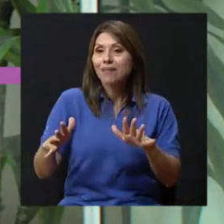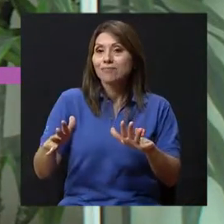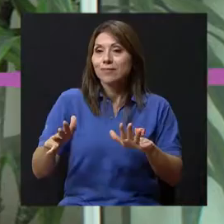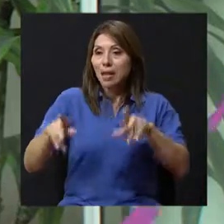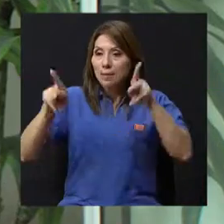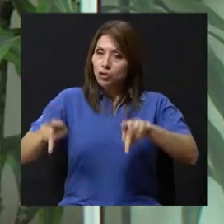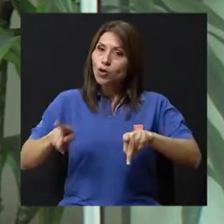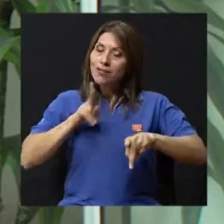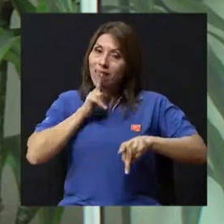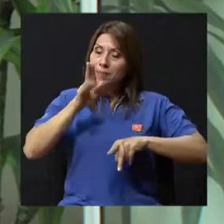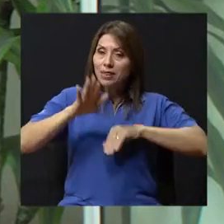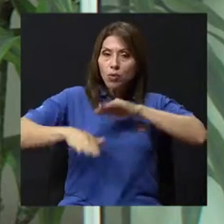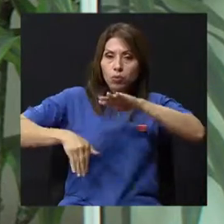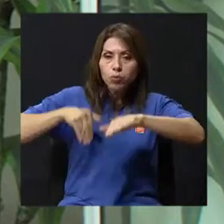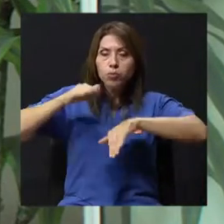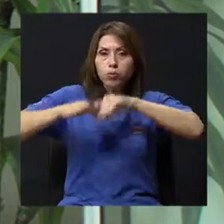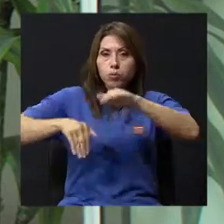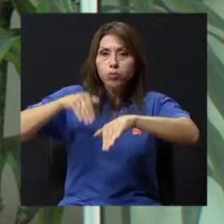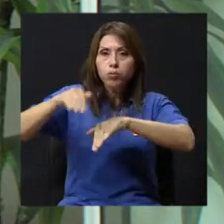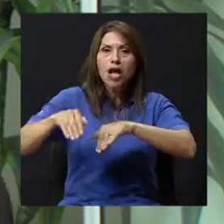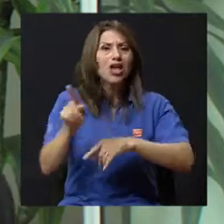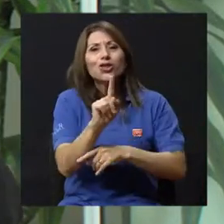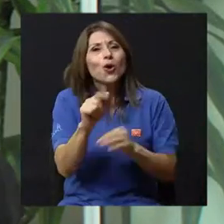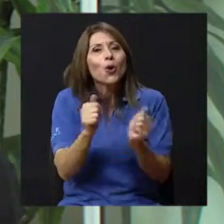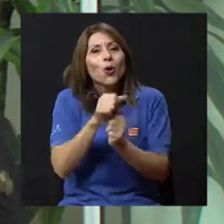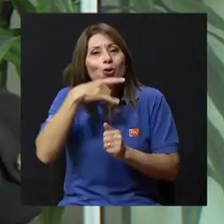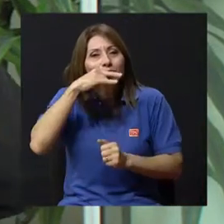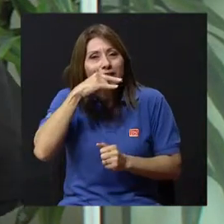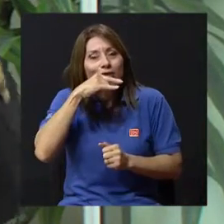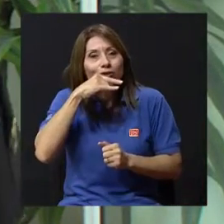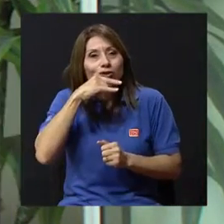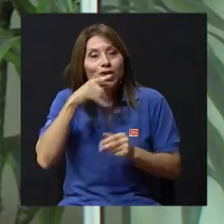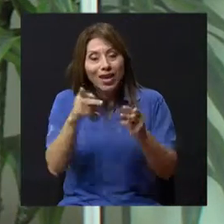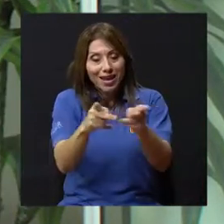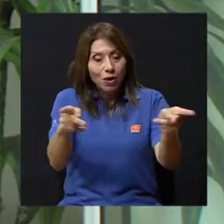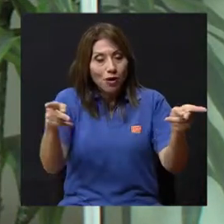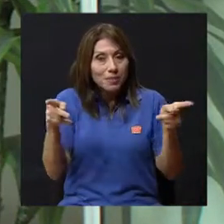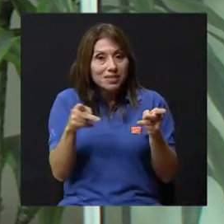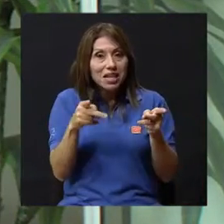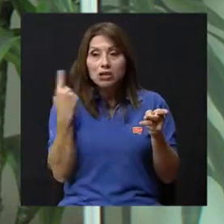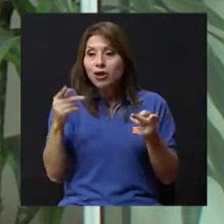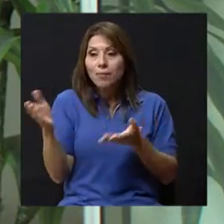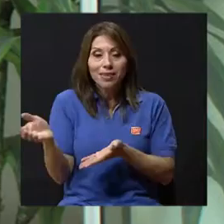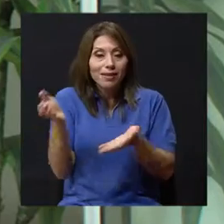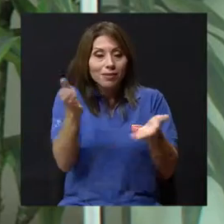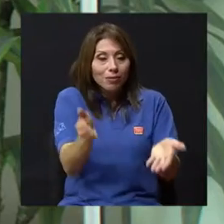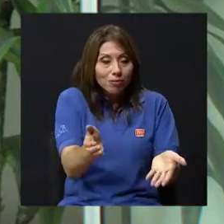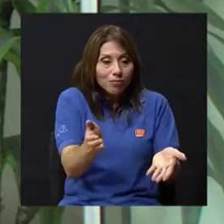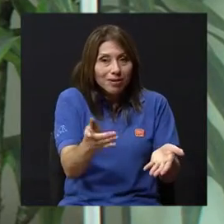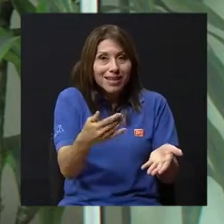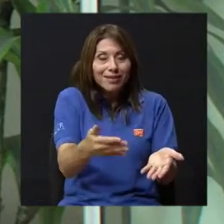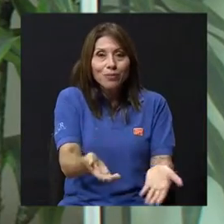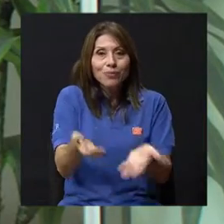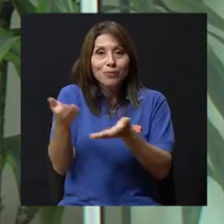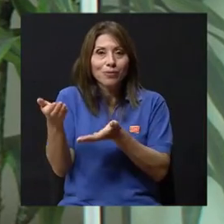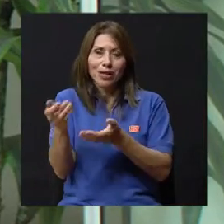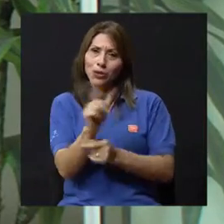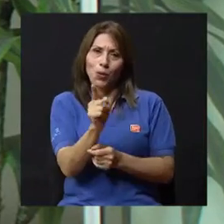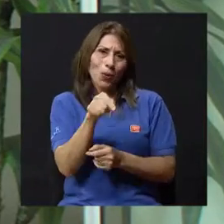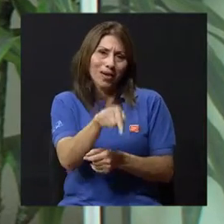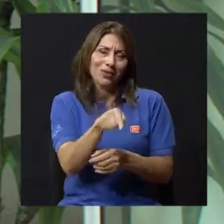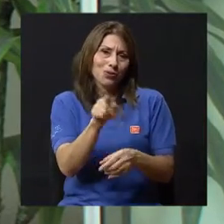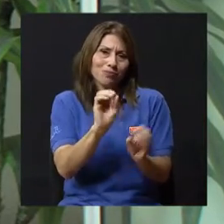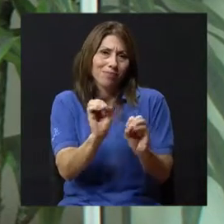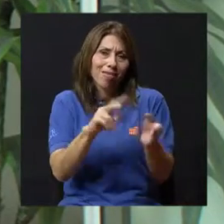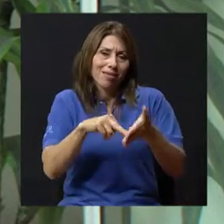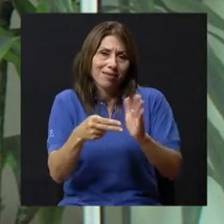de una piscina. Eso no tiene ningún sentido. sea, el realizar natación es muy importante. Así que el niño asmático puede hacer